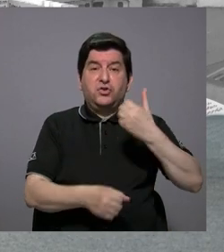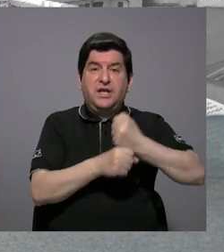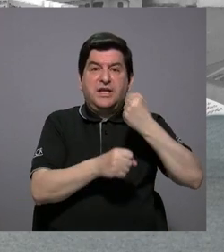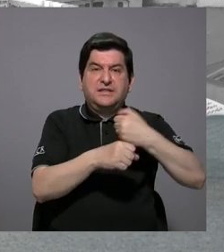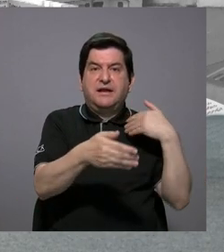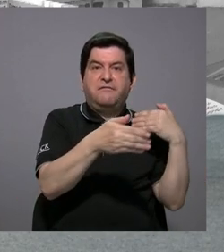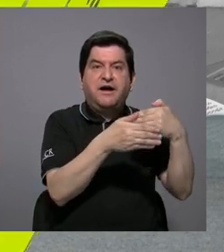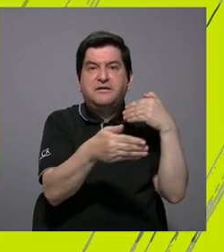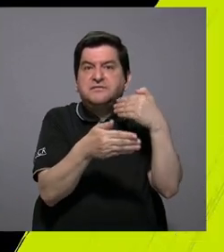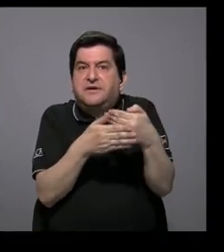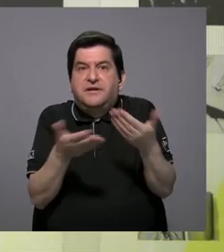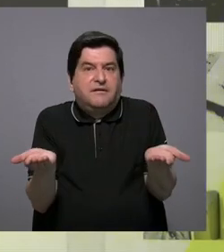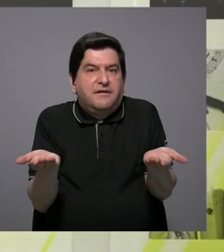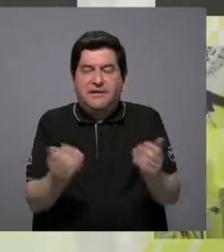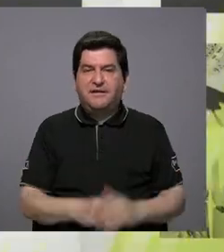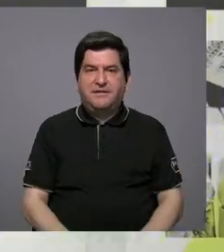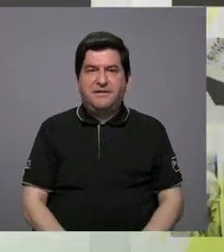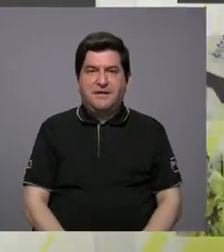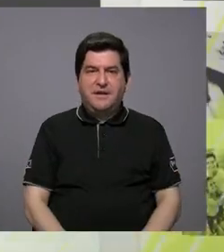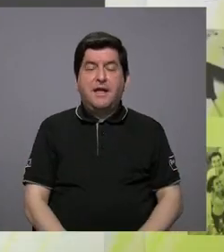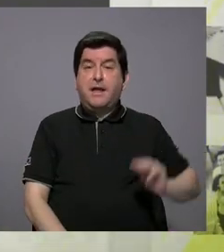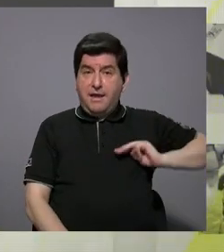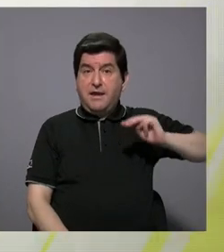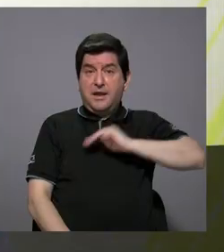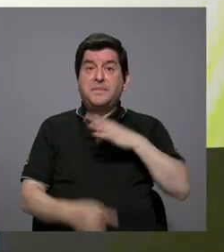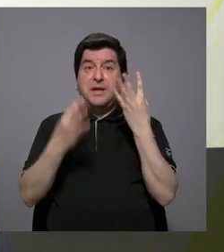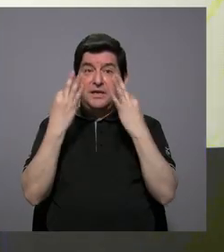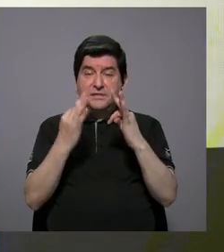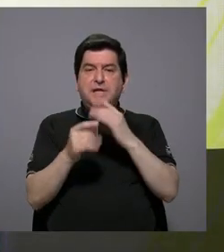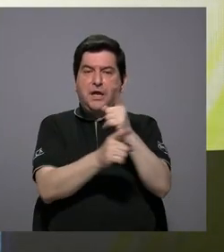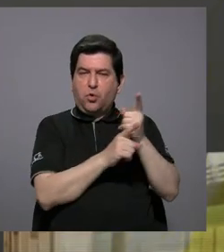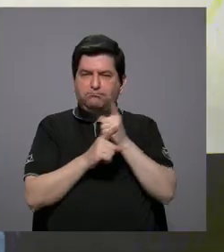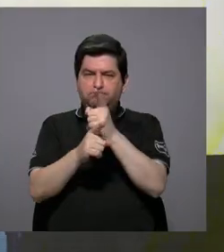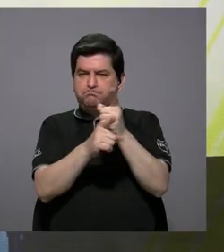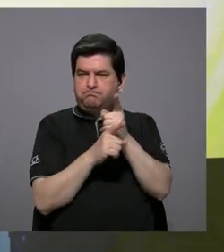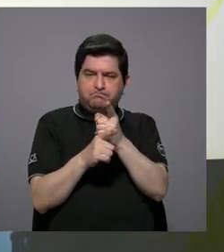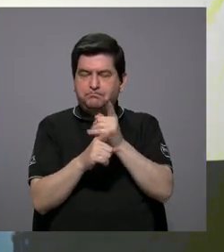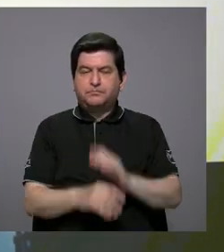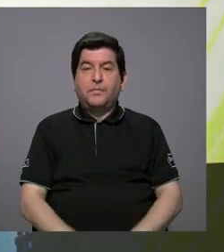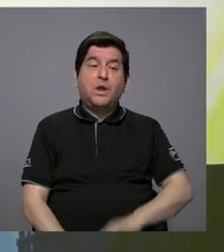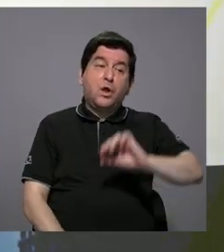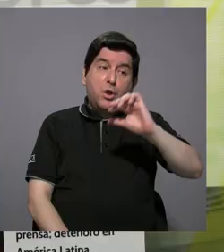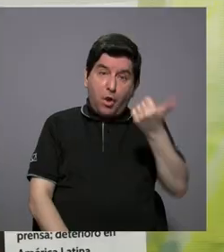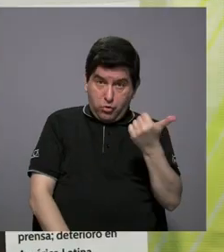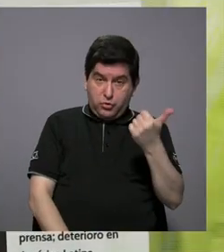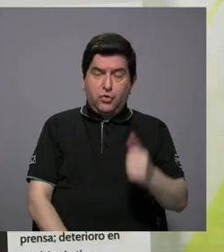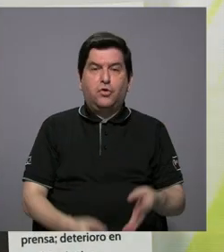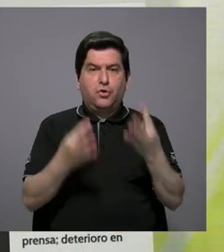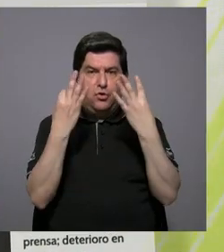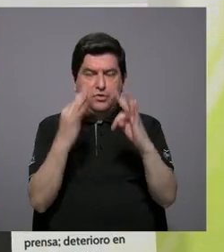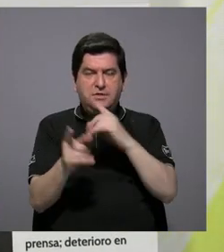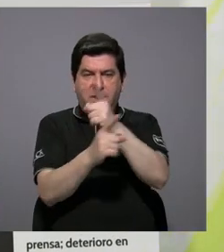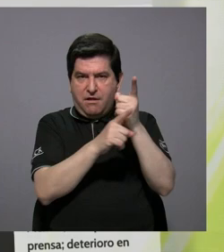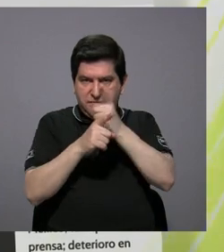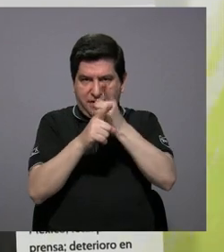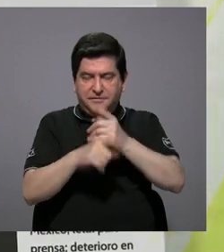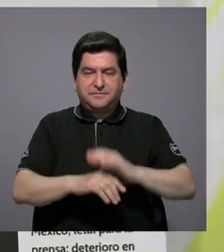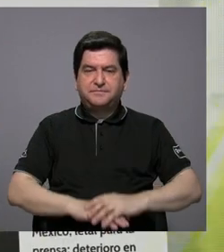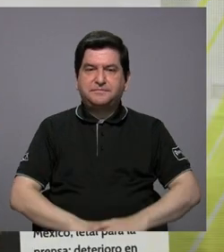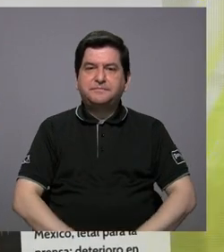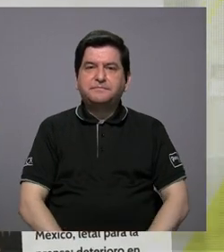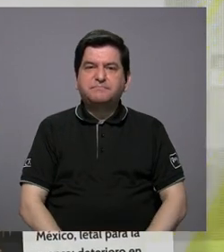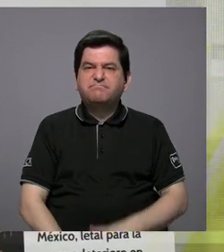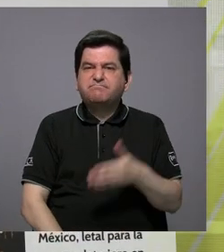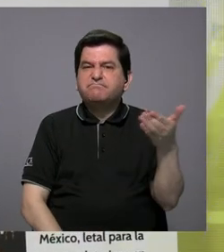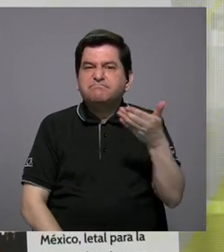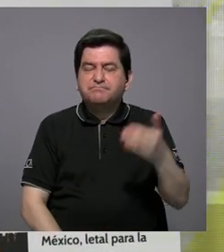cerca, etc. Estando en el ministerio tratamos de corregir eso y la otra cosa que tratamos de corregir es que,